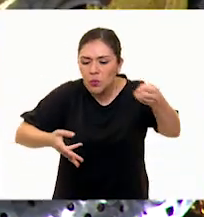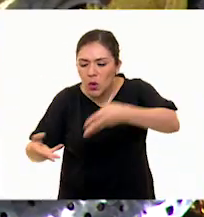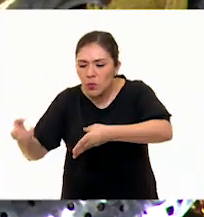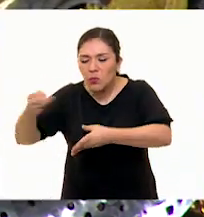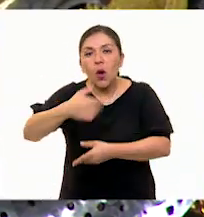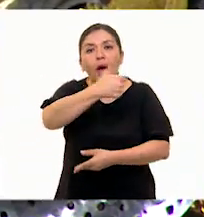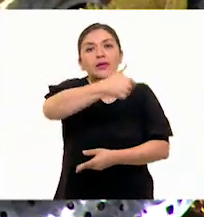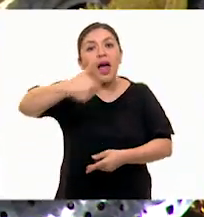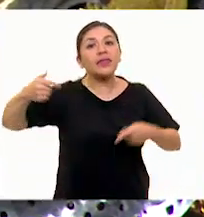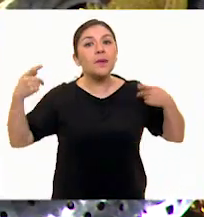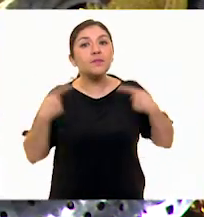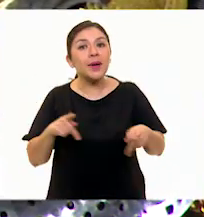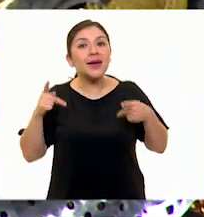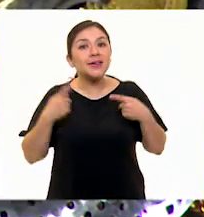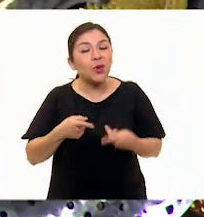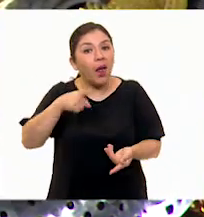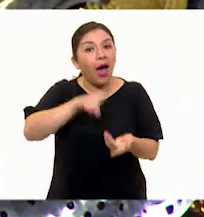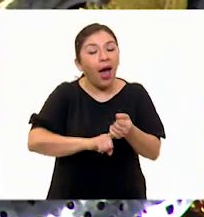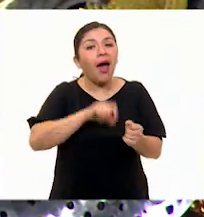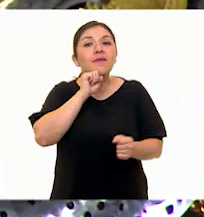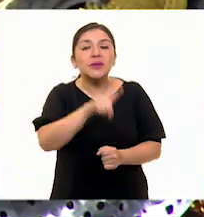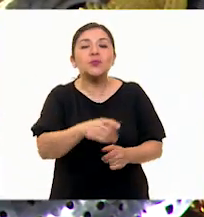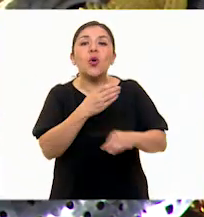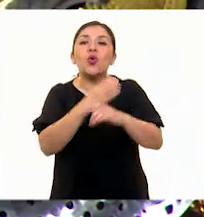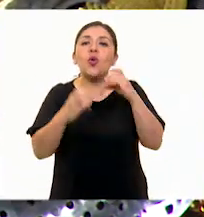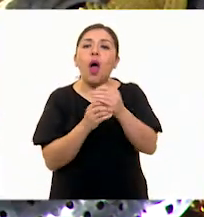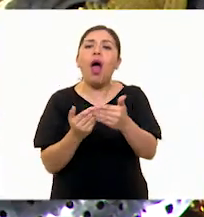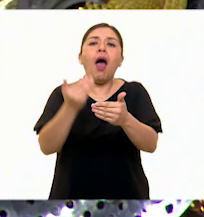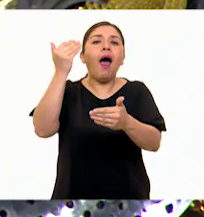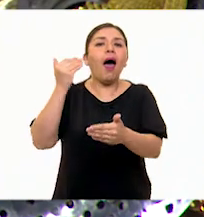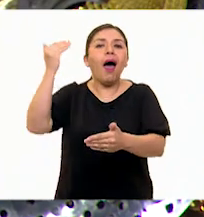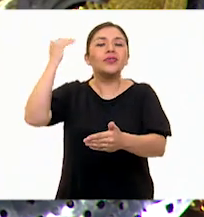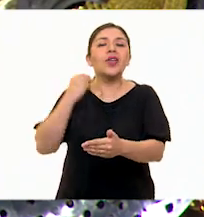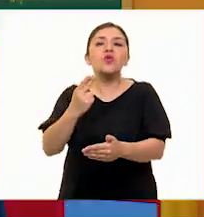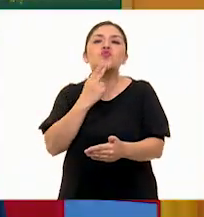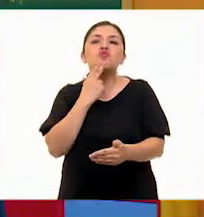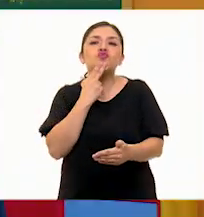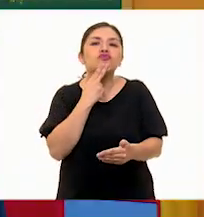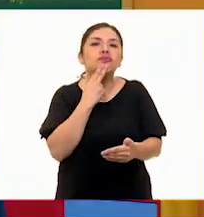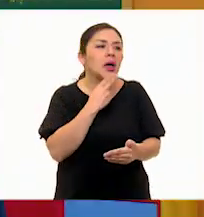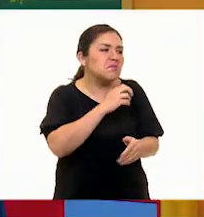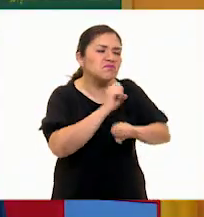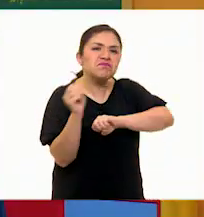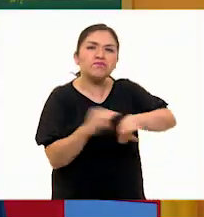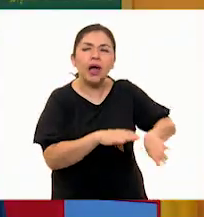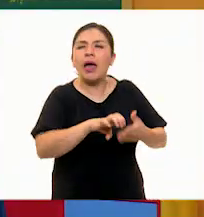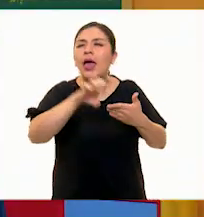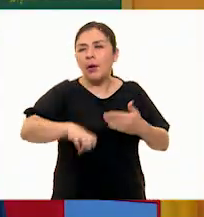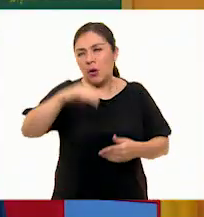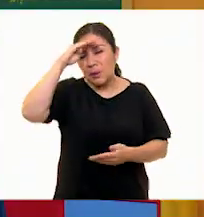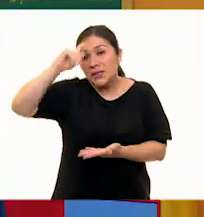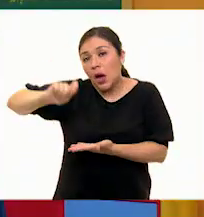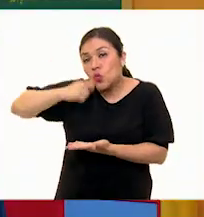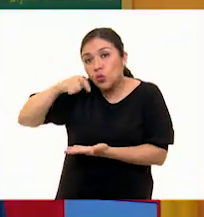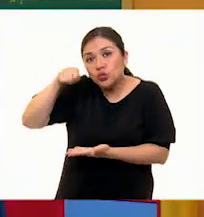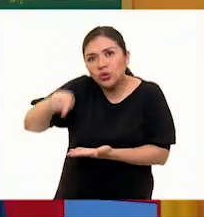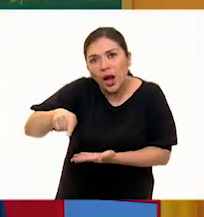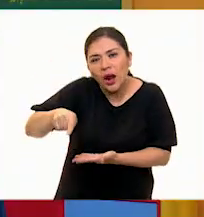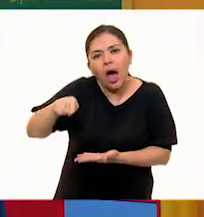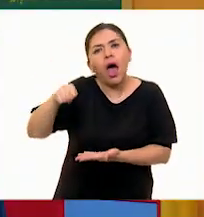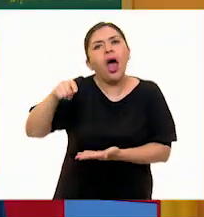persona, ¿no? Porque son elementos que fueron ocupados por alguien por ejemplo, pensar que esta cuchara pues